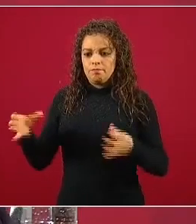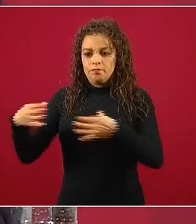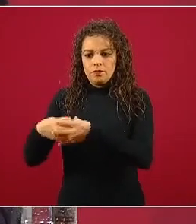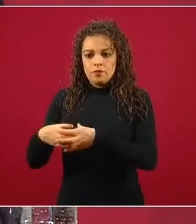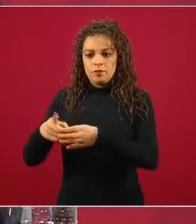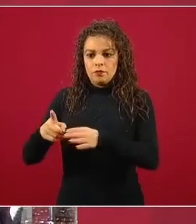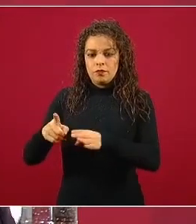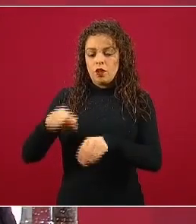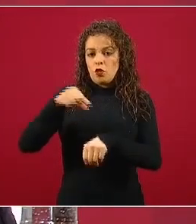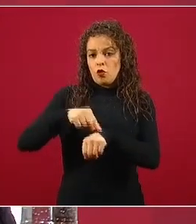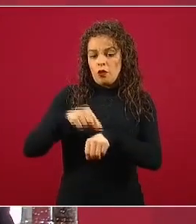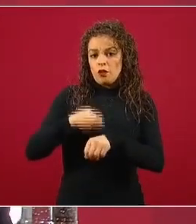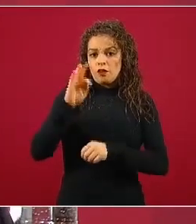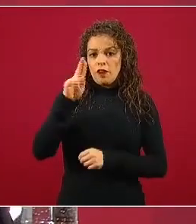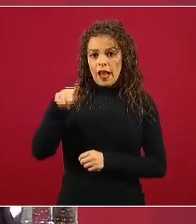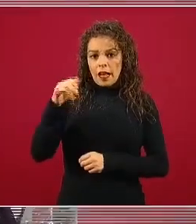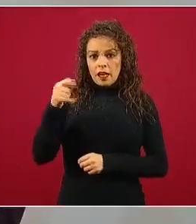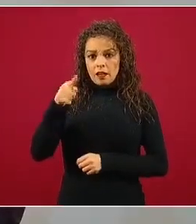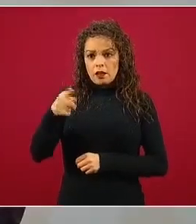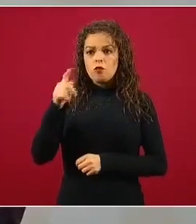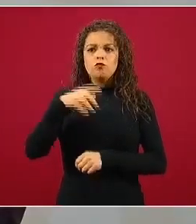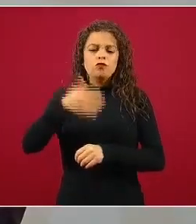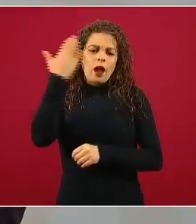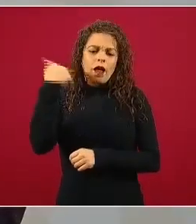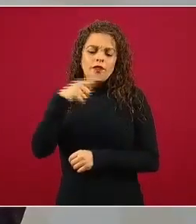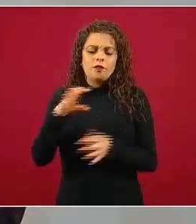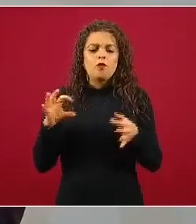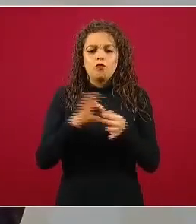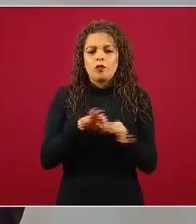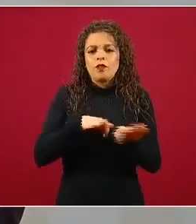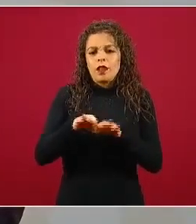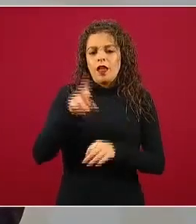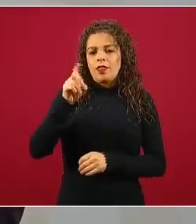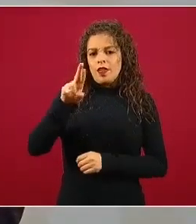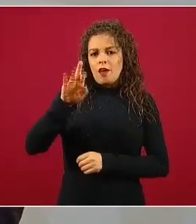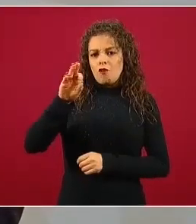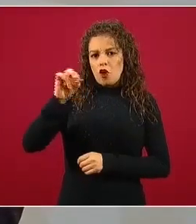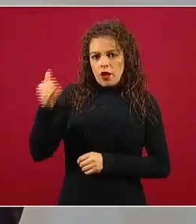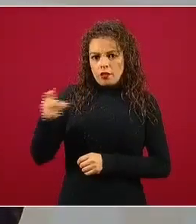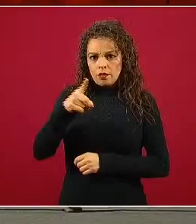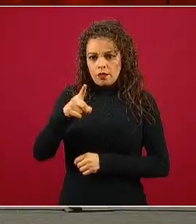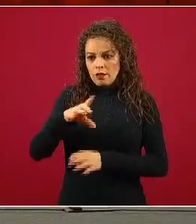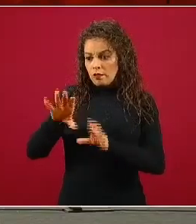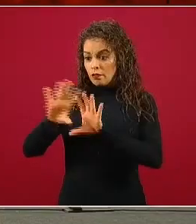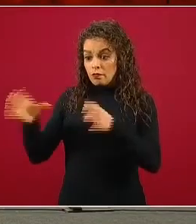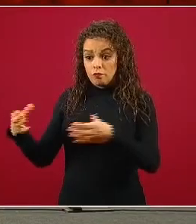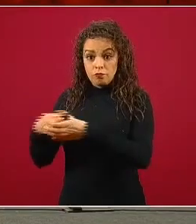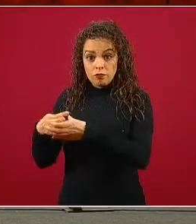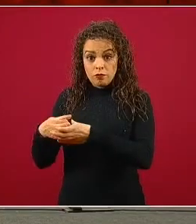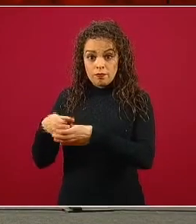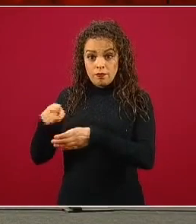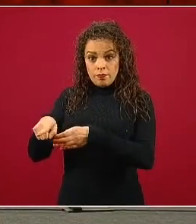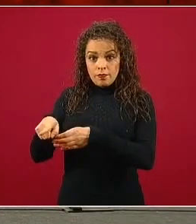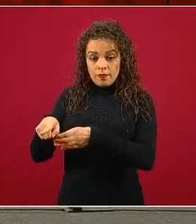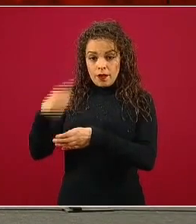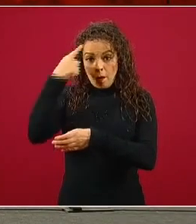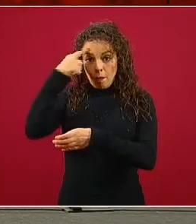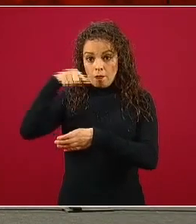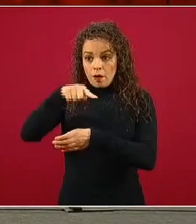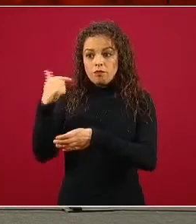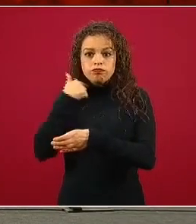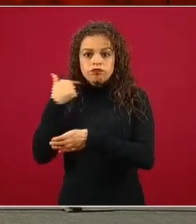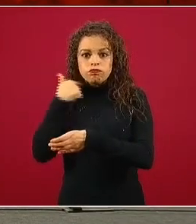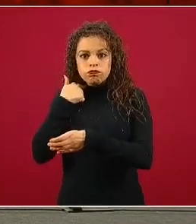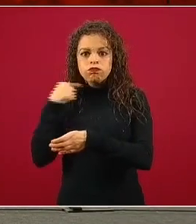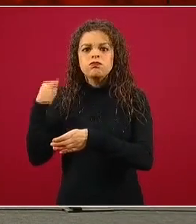un contemporáneo del doctor Freud, deciden dentro del campo de exterminio hacer brigadas antisuicidio, en un